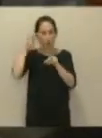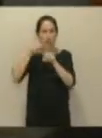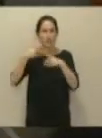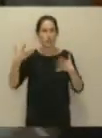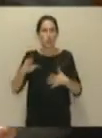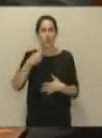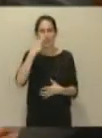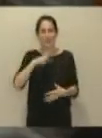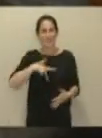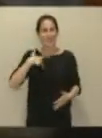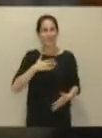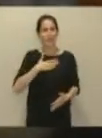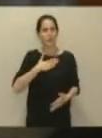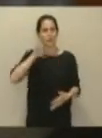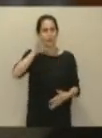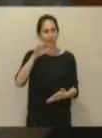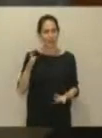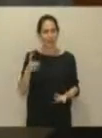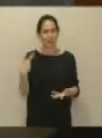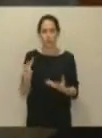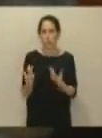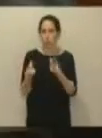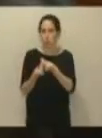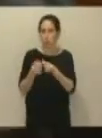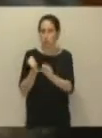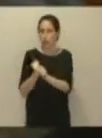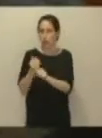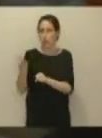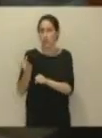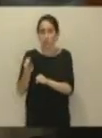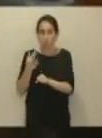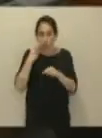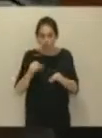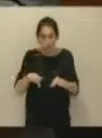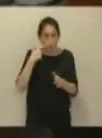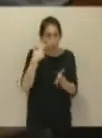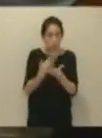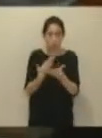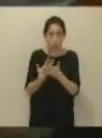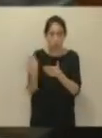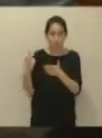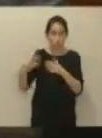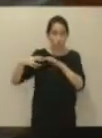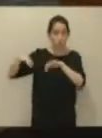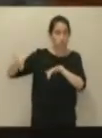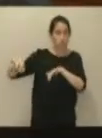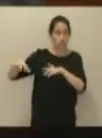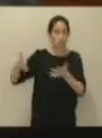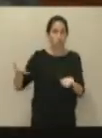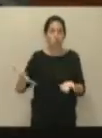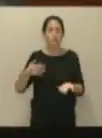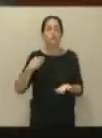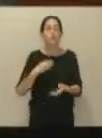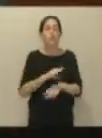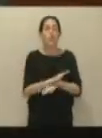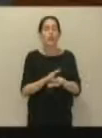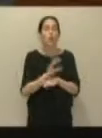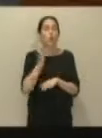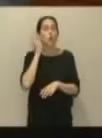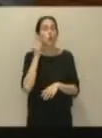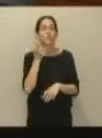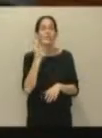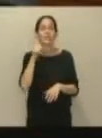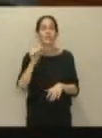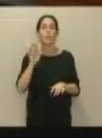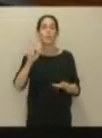del país en su conjunto. Pero, mire, hay algo que dijo la señora consejera, que había sido la prudencia lo